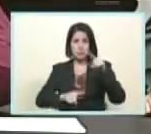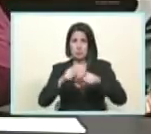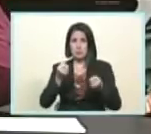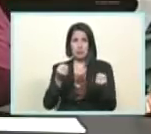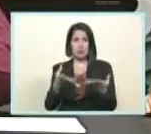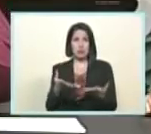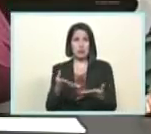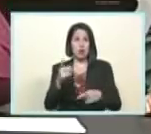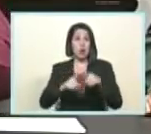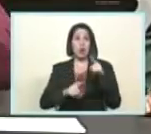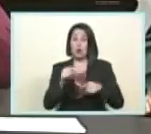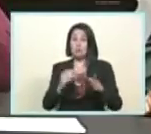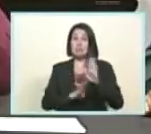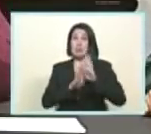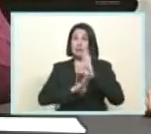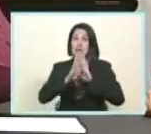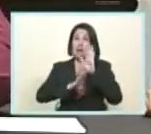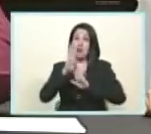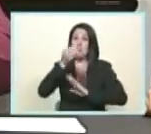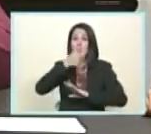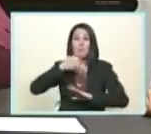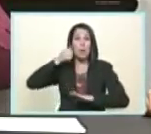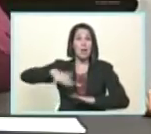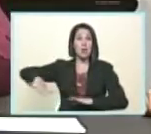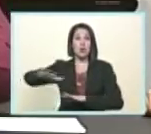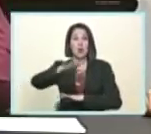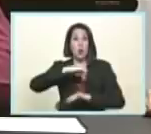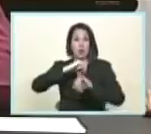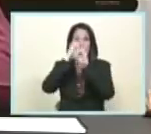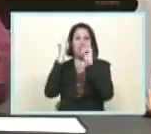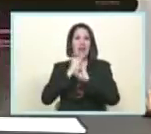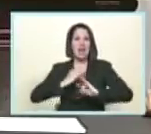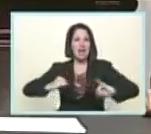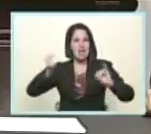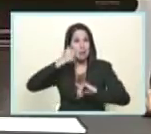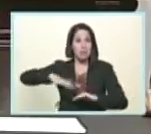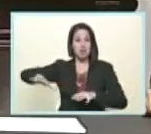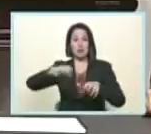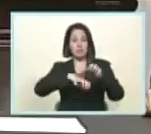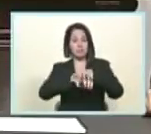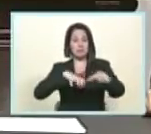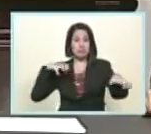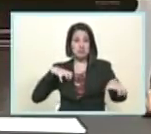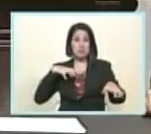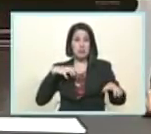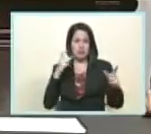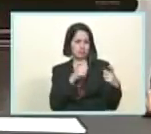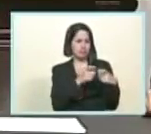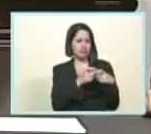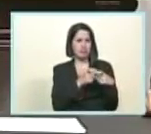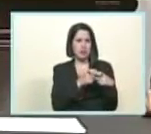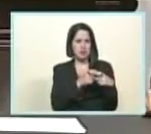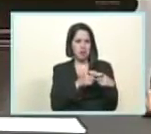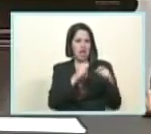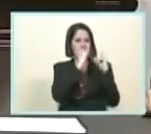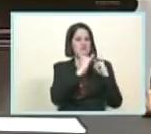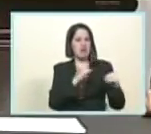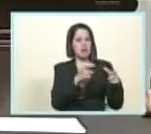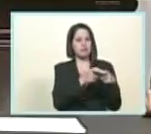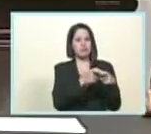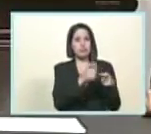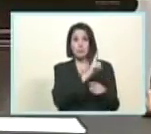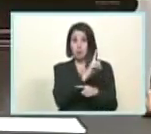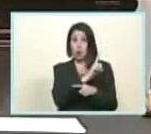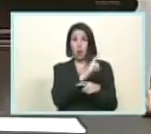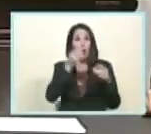servicio del desarrollo de las mayorías de la felicidad de las mayorías no de una minoría que gobernó este